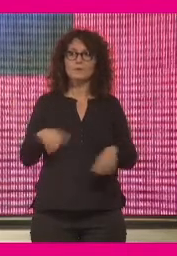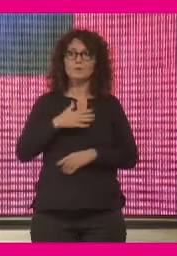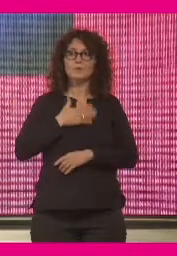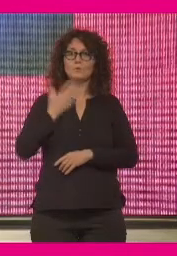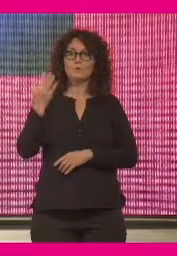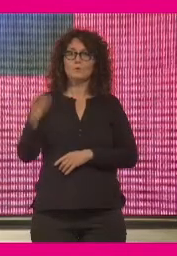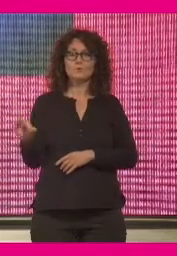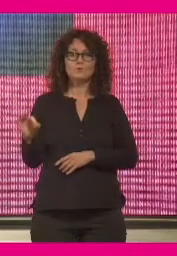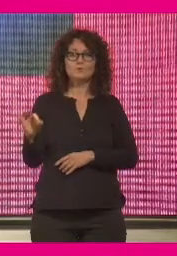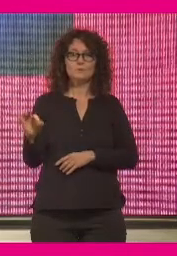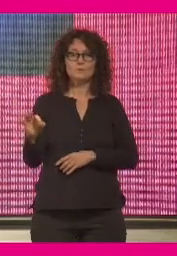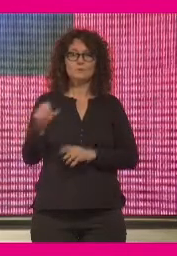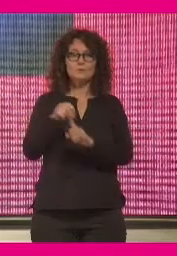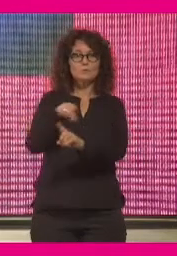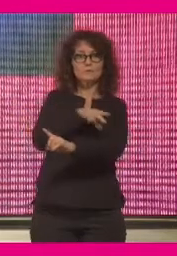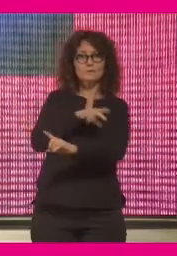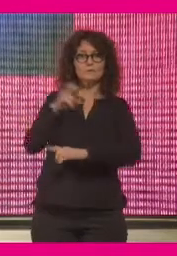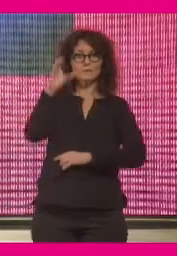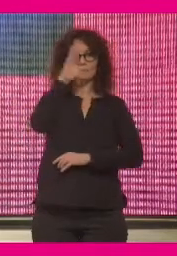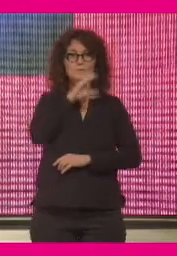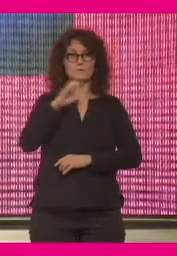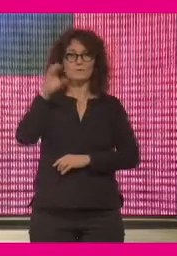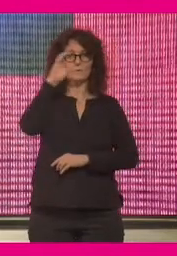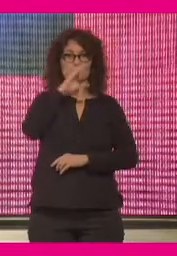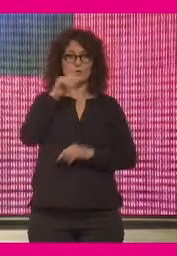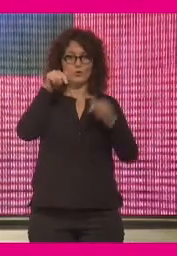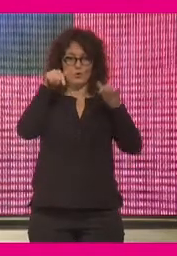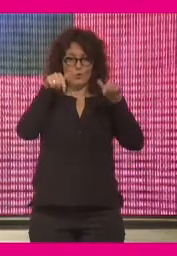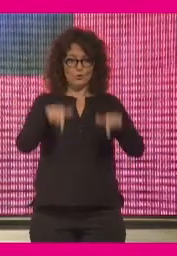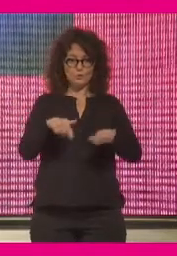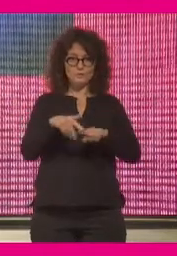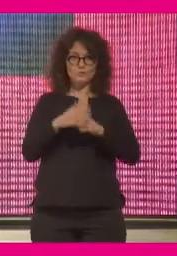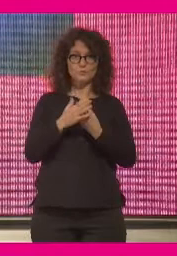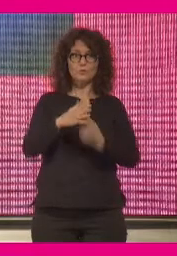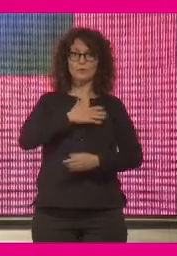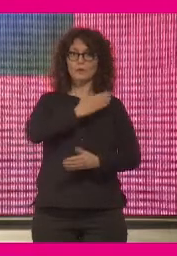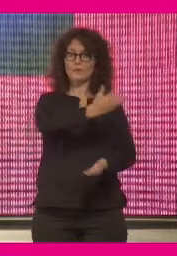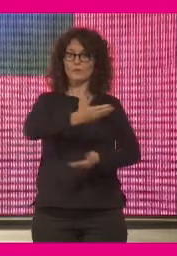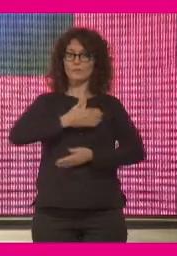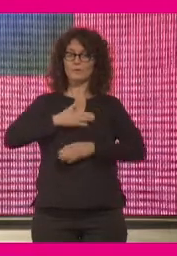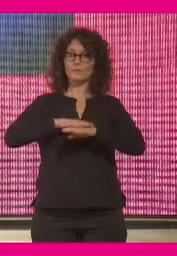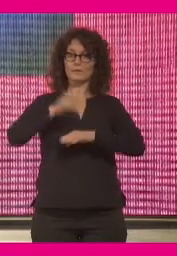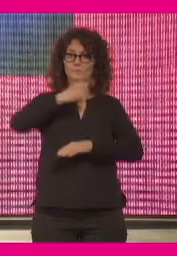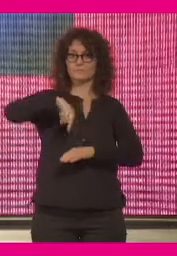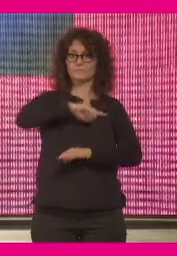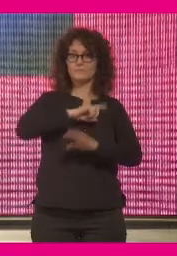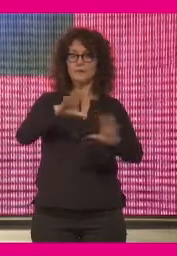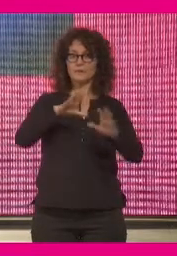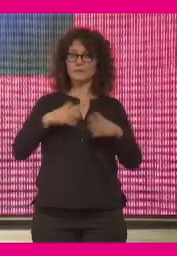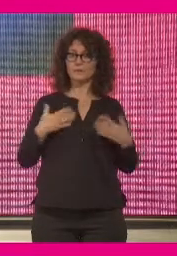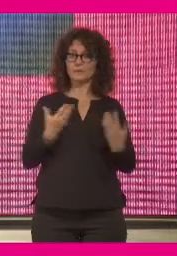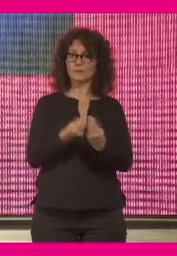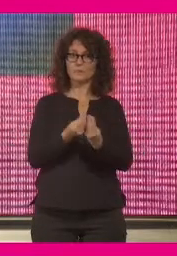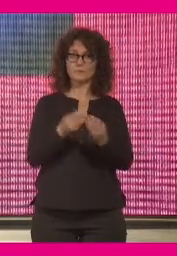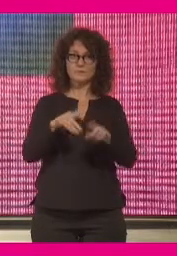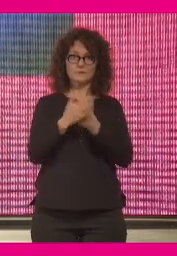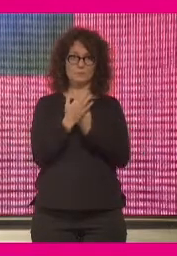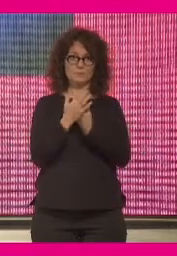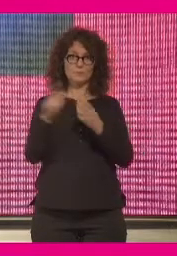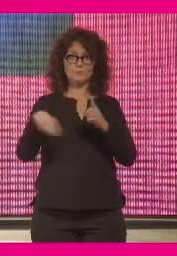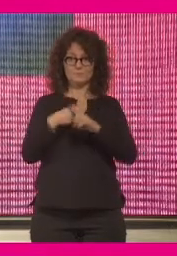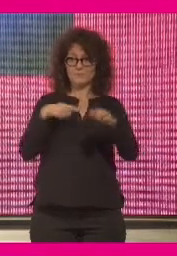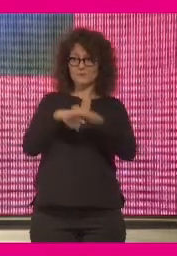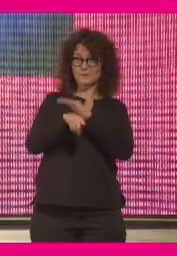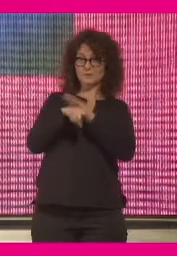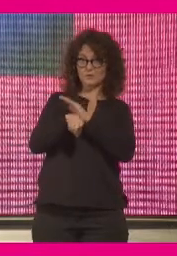podemos, desde el punto de vista científico, cómo lo que hoy está pasando nos puede ayudar a aprender a convivir en esta situación y a